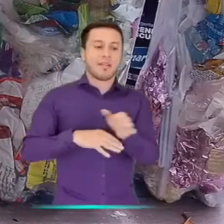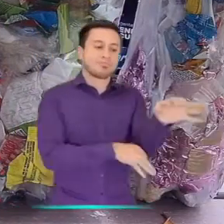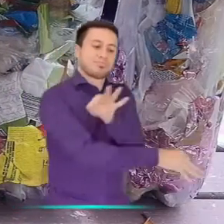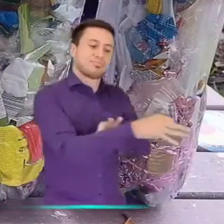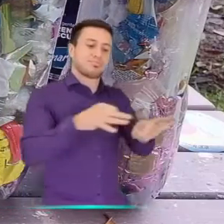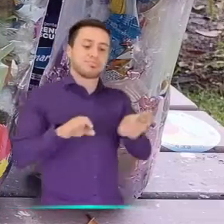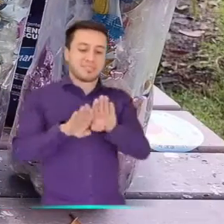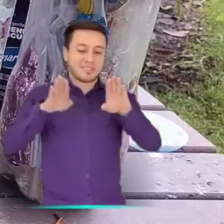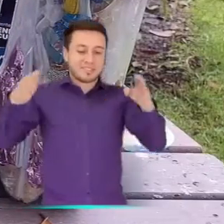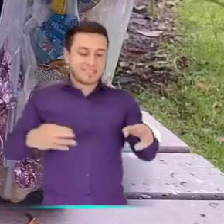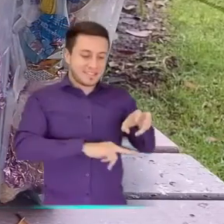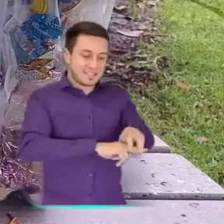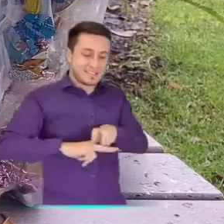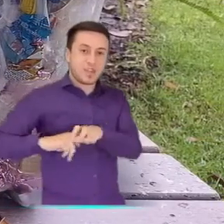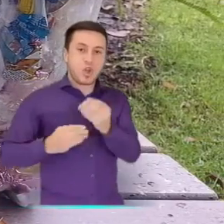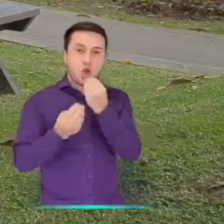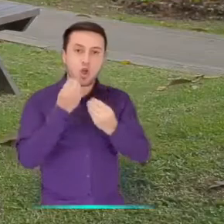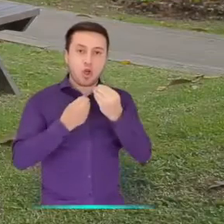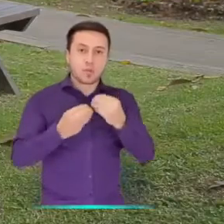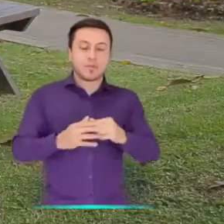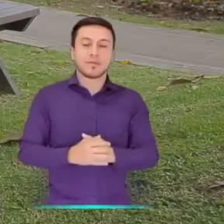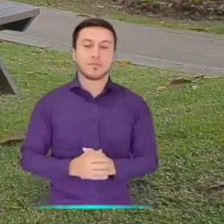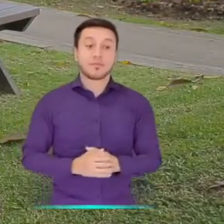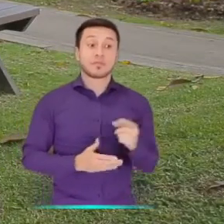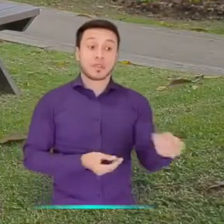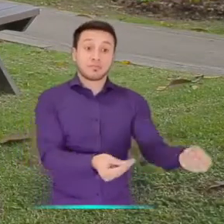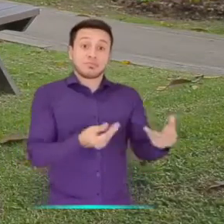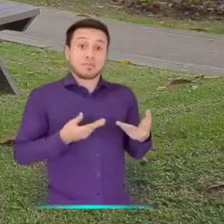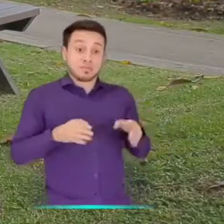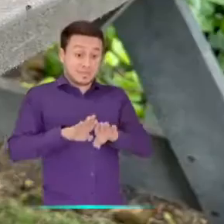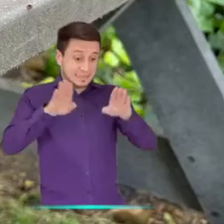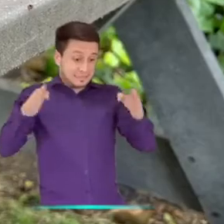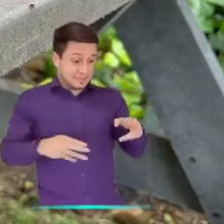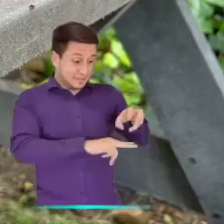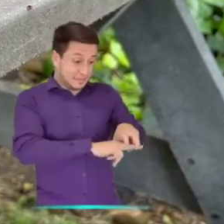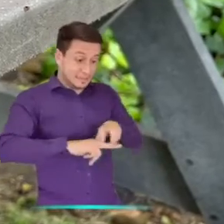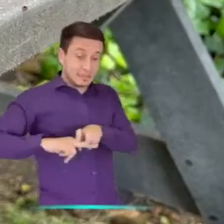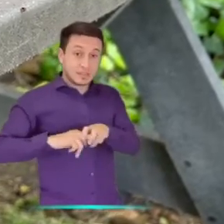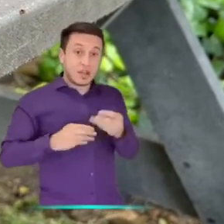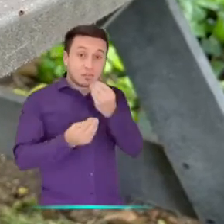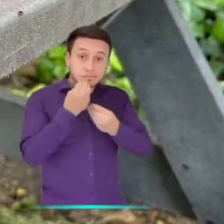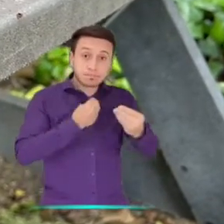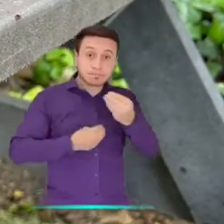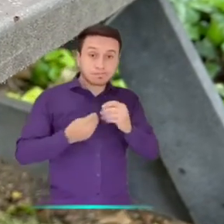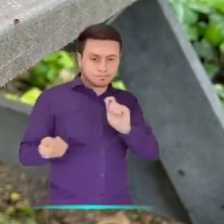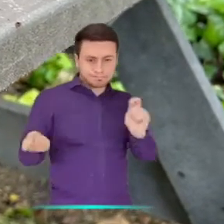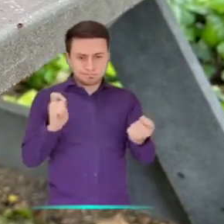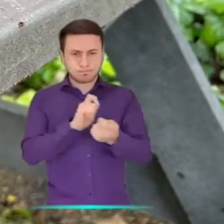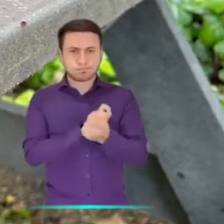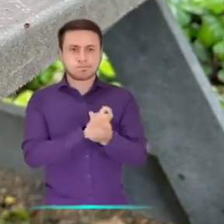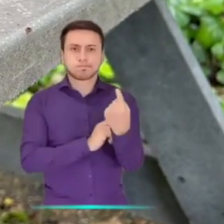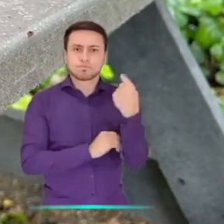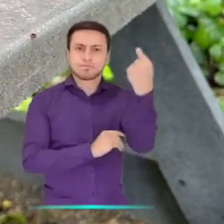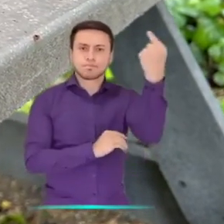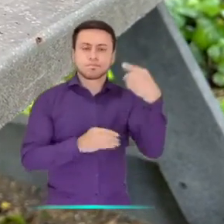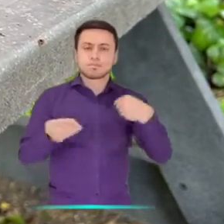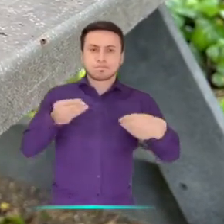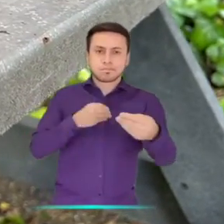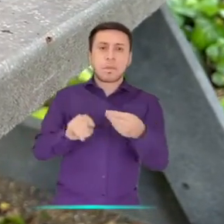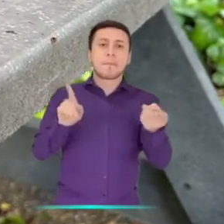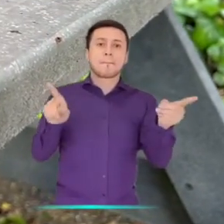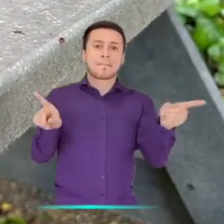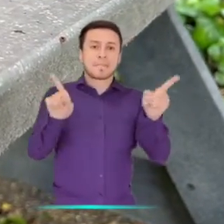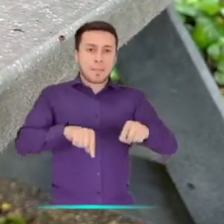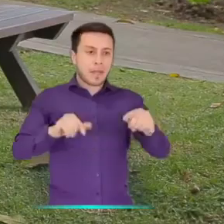los paquetes de papas y todo este tipo de material como metalizado que usan en la comida chatarra, por decirlo así. Con ellos vimos una serie de